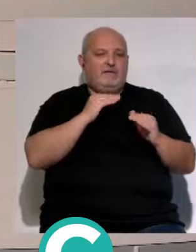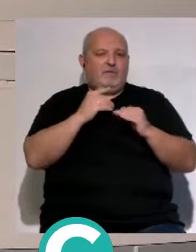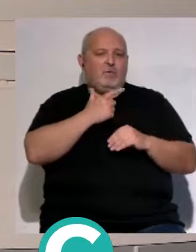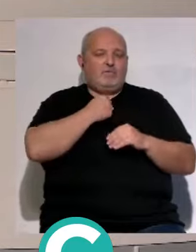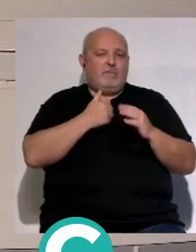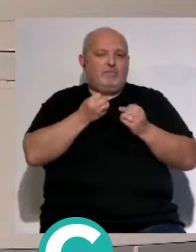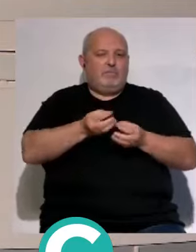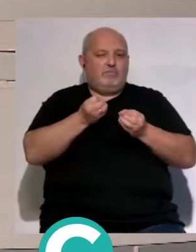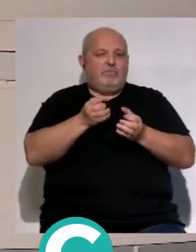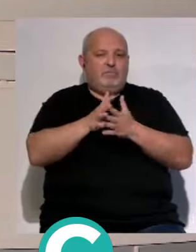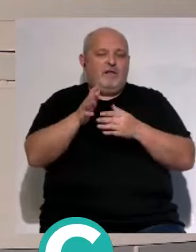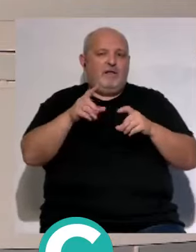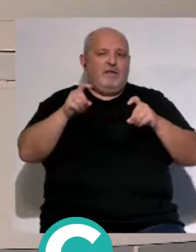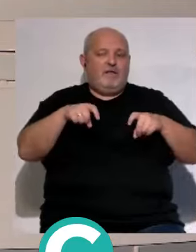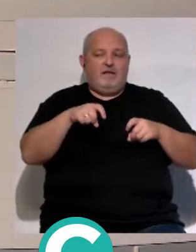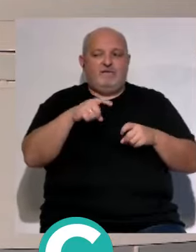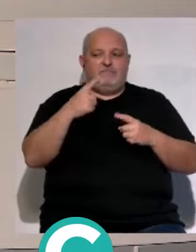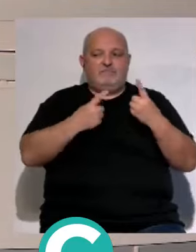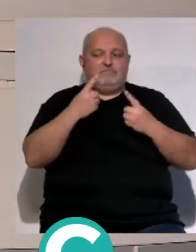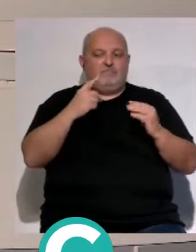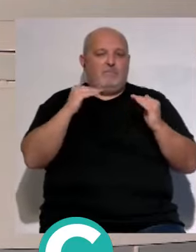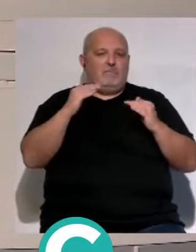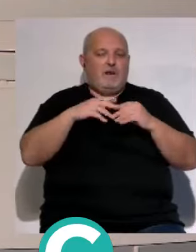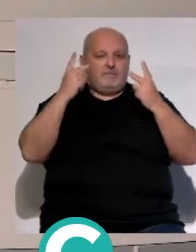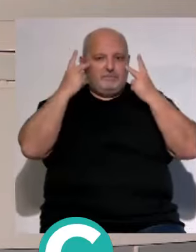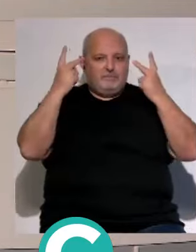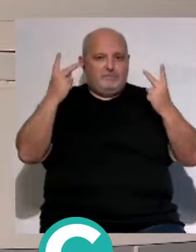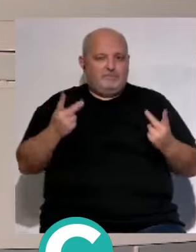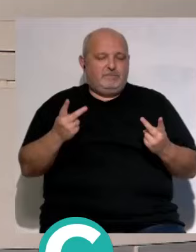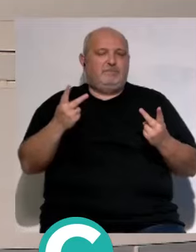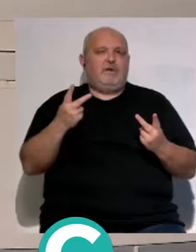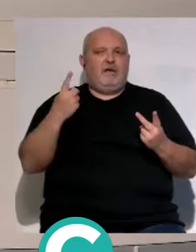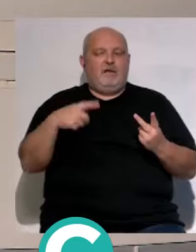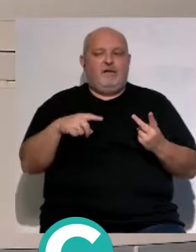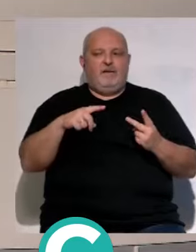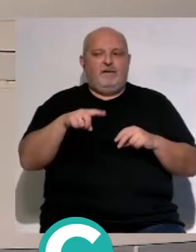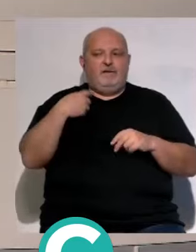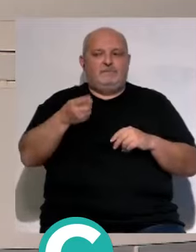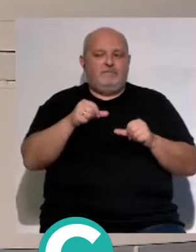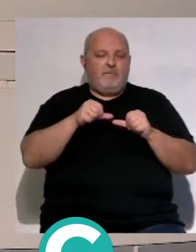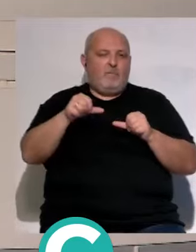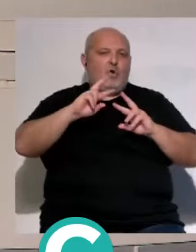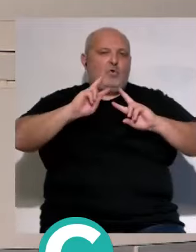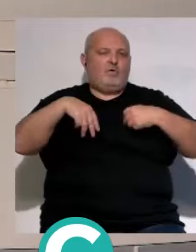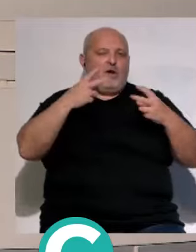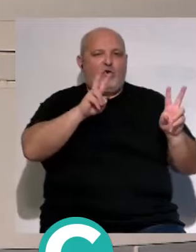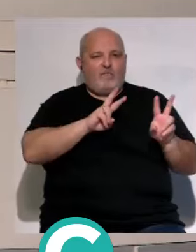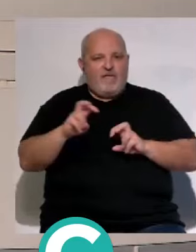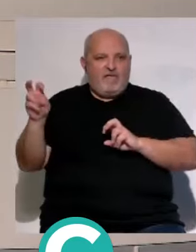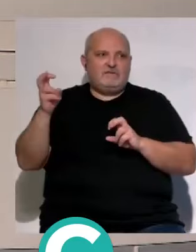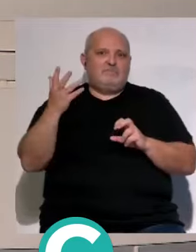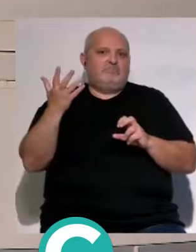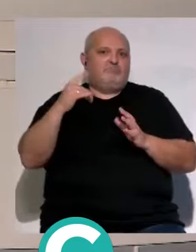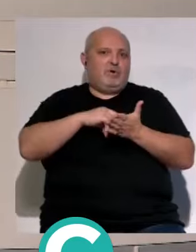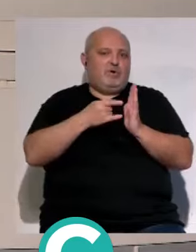nos gusta a contar y cuando descansan los compañeros además creo que es un buen momento para que tengamos aquí también mucho mucho seguimiento esperemos